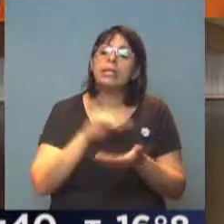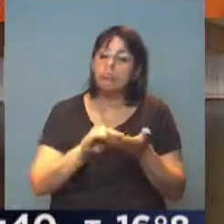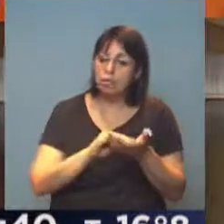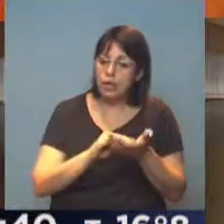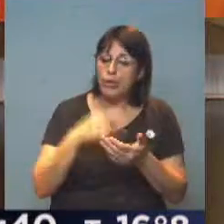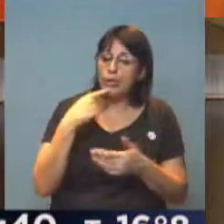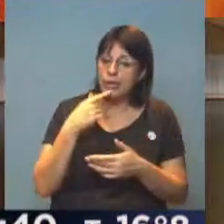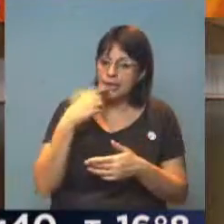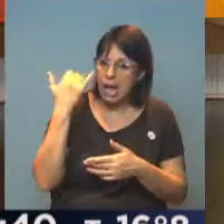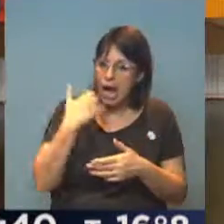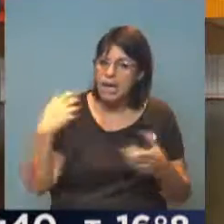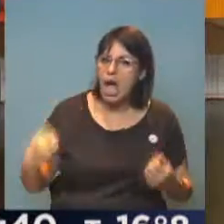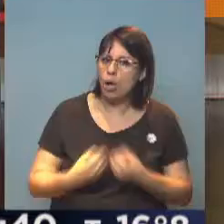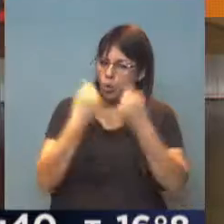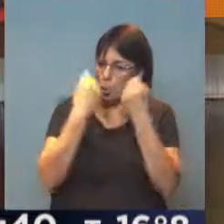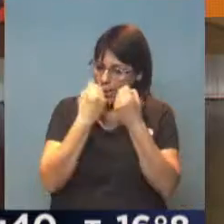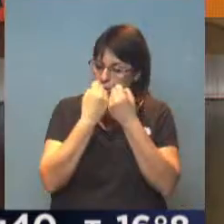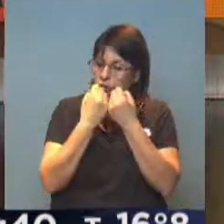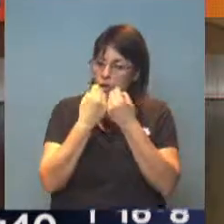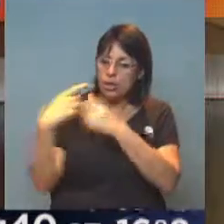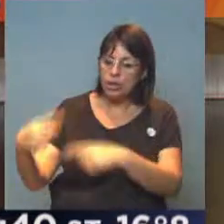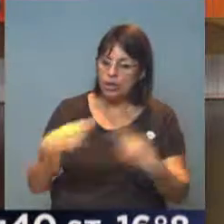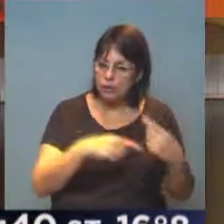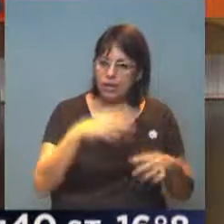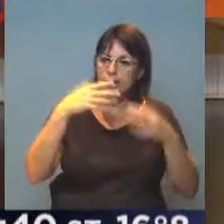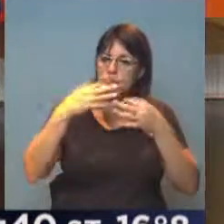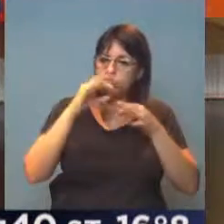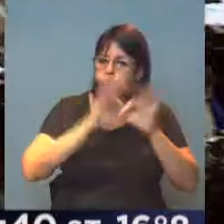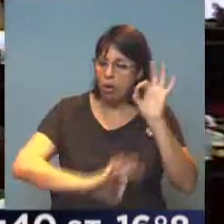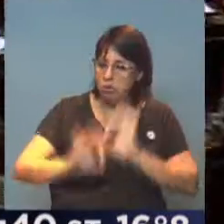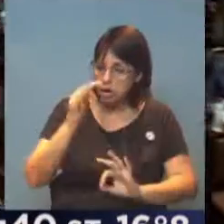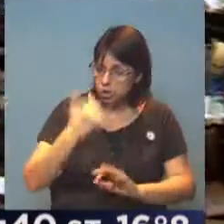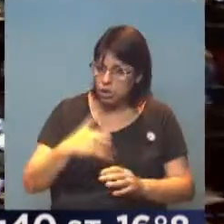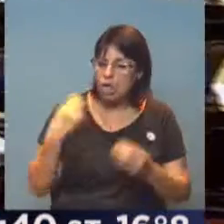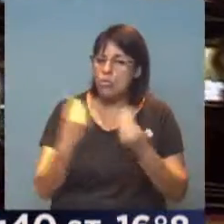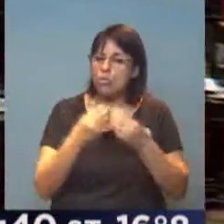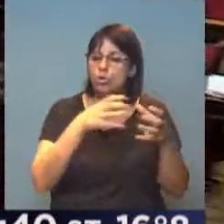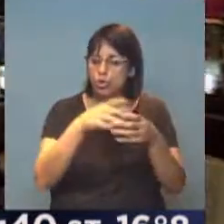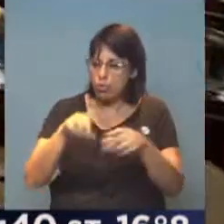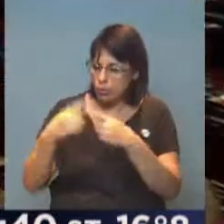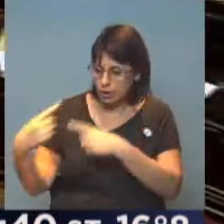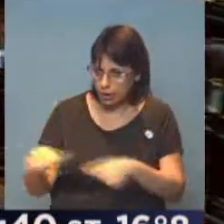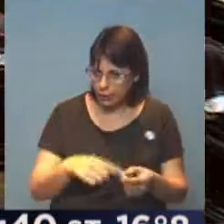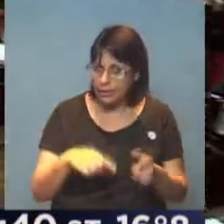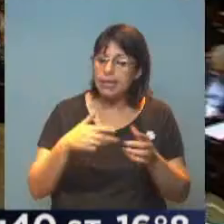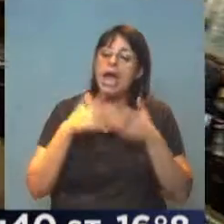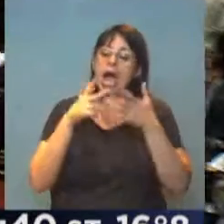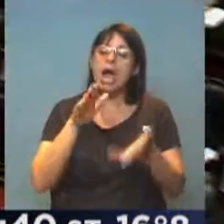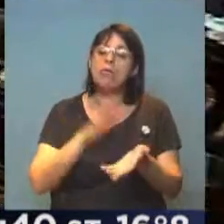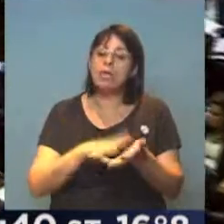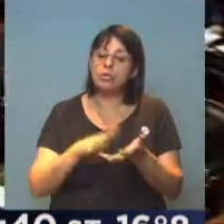Emitió dictamen, hubo consenso entre diferentes proyectos de varios partidos políticos, porque no solo se habla de